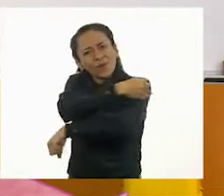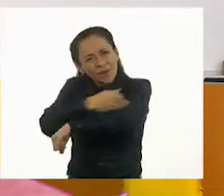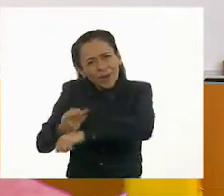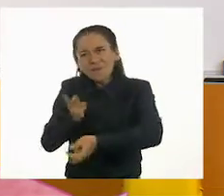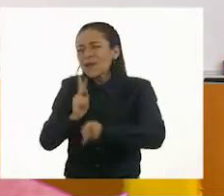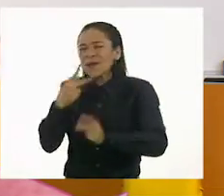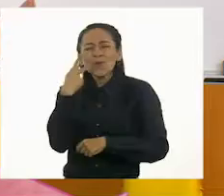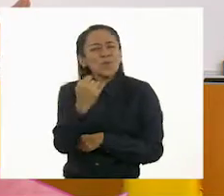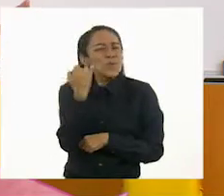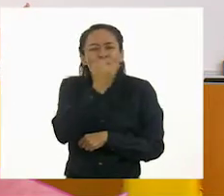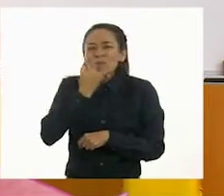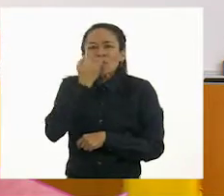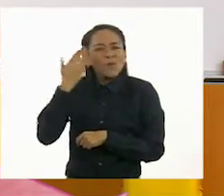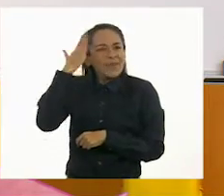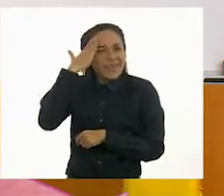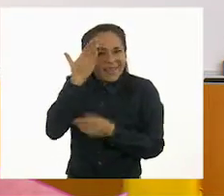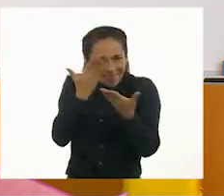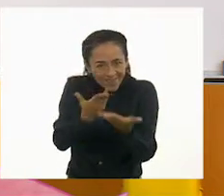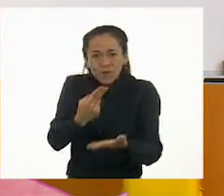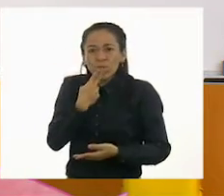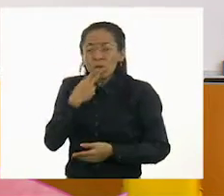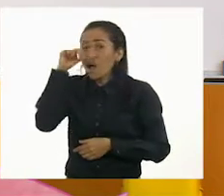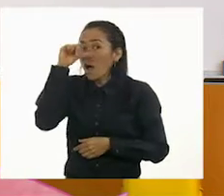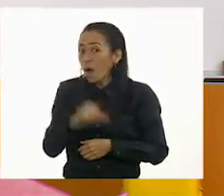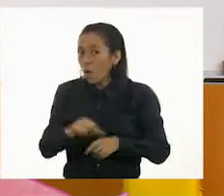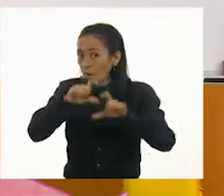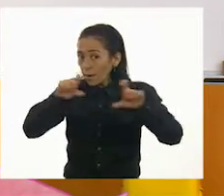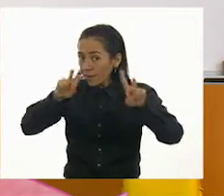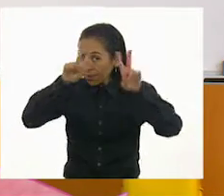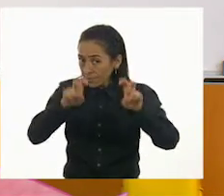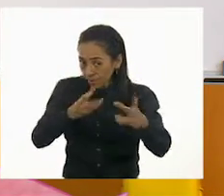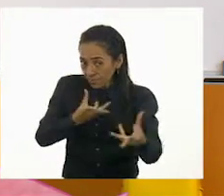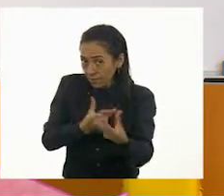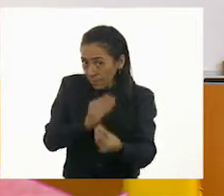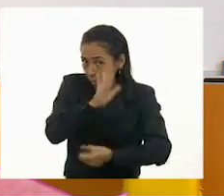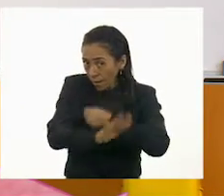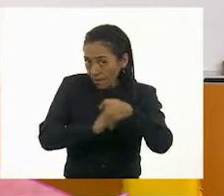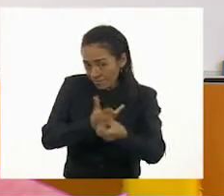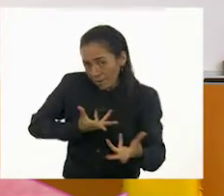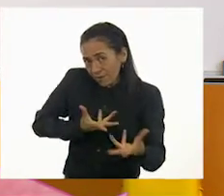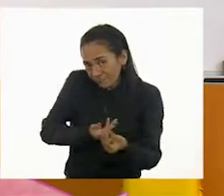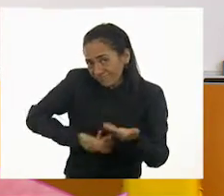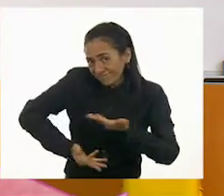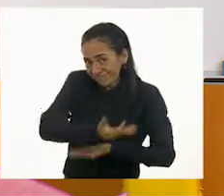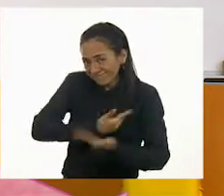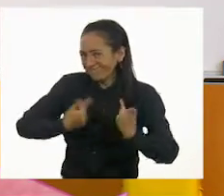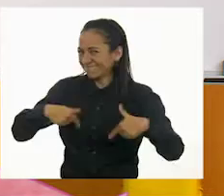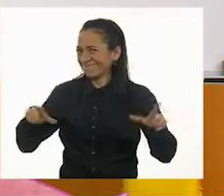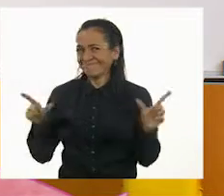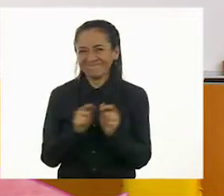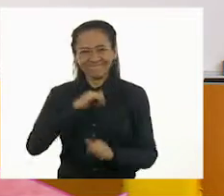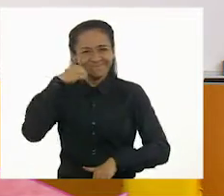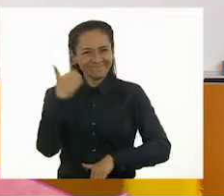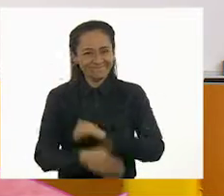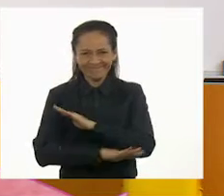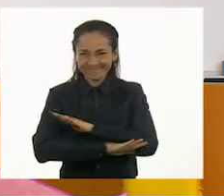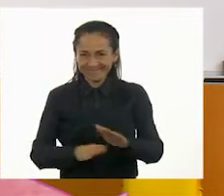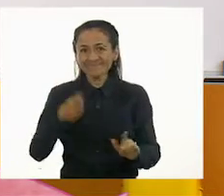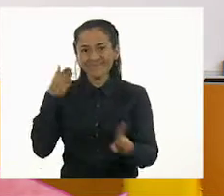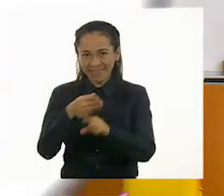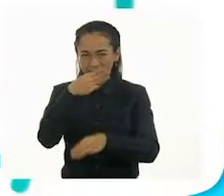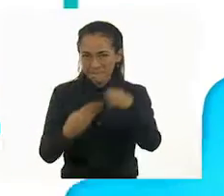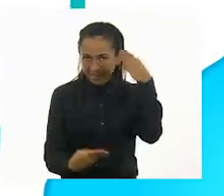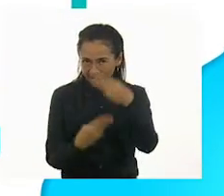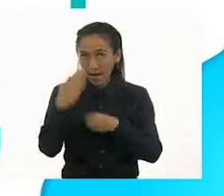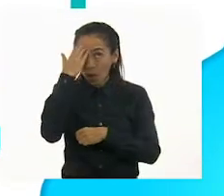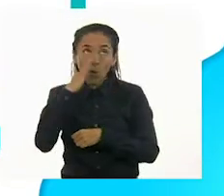Por hoy hemos terminado con Convivo con los Animales, en la asignatura Conocimiento del Medio para las niñas y los niños